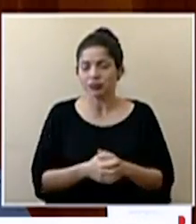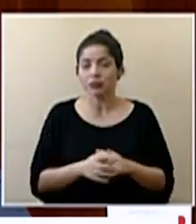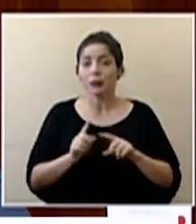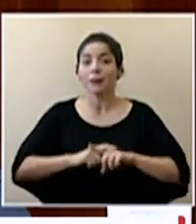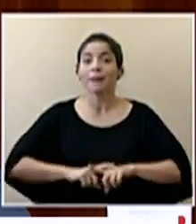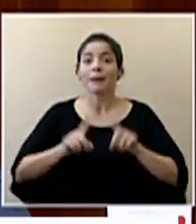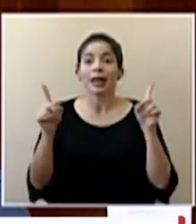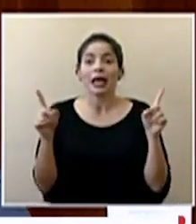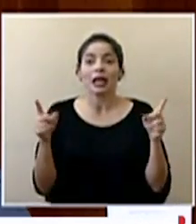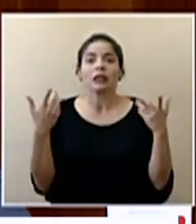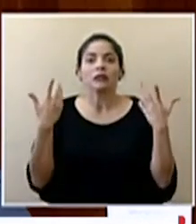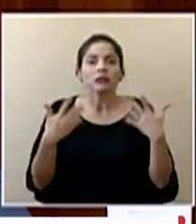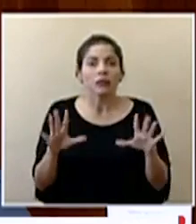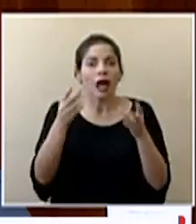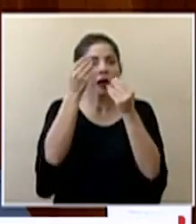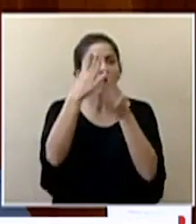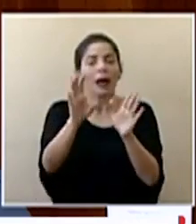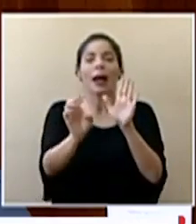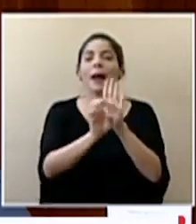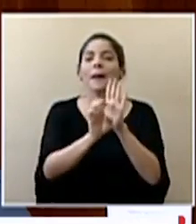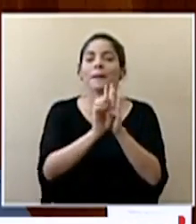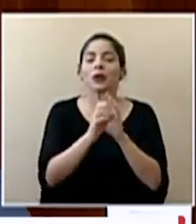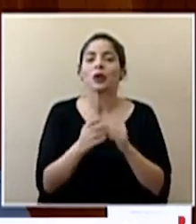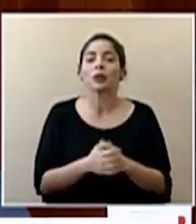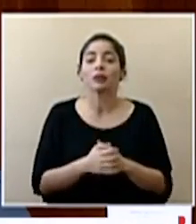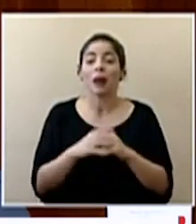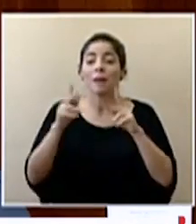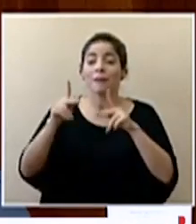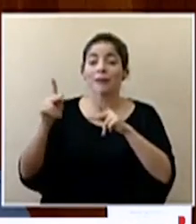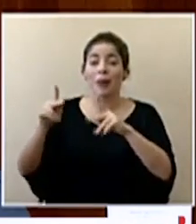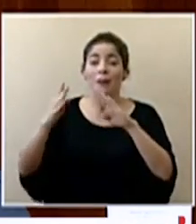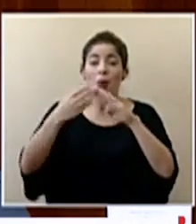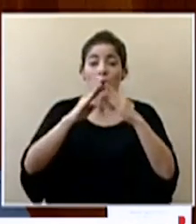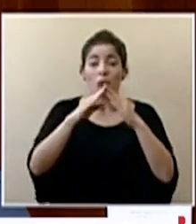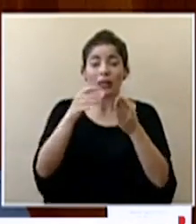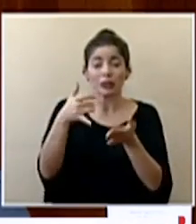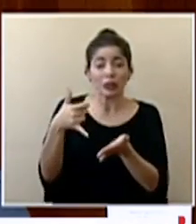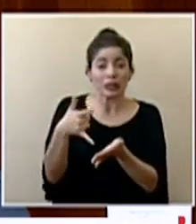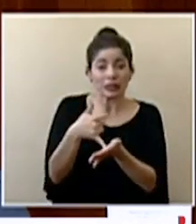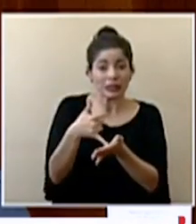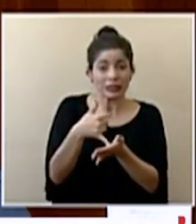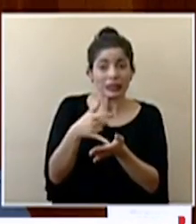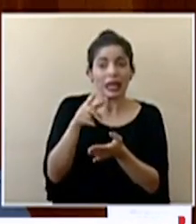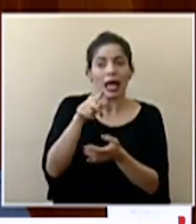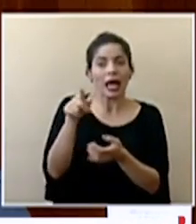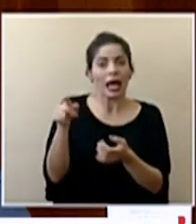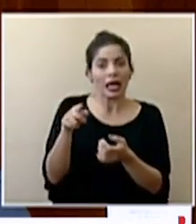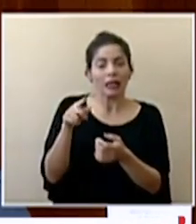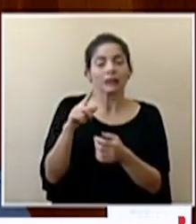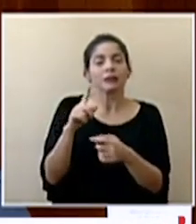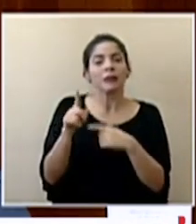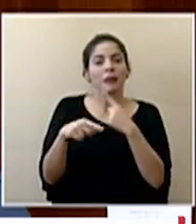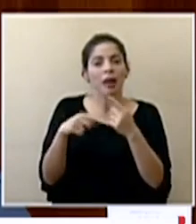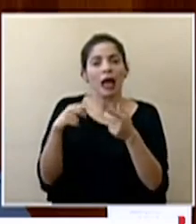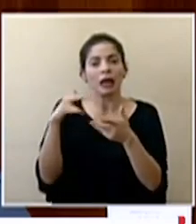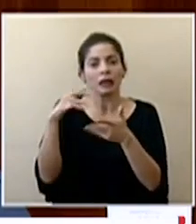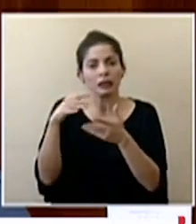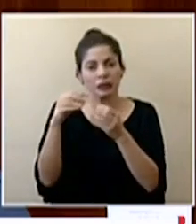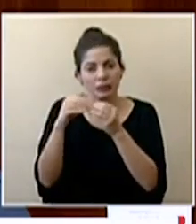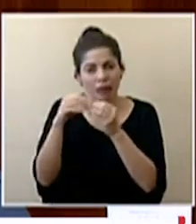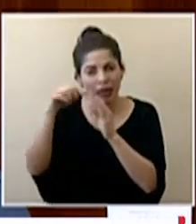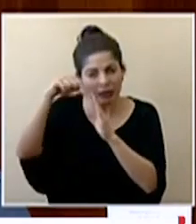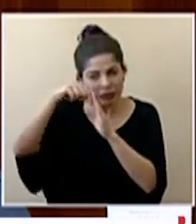ya hemos indicado por ejemplo en el sentido de las poblaciones que son más vulnerables haríamos eventualmente un estudio más